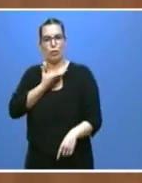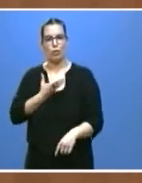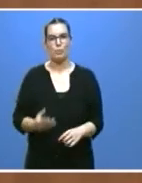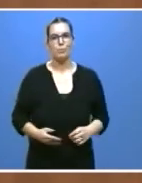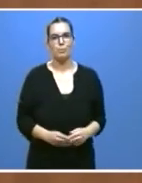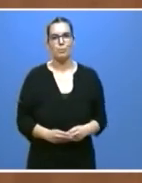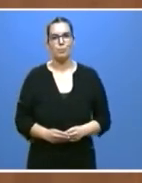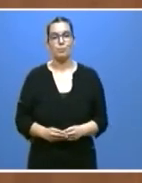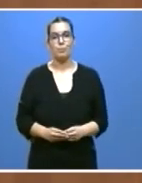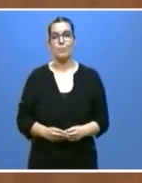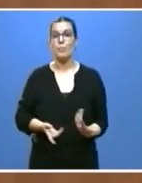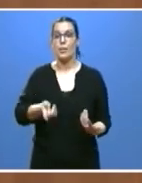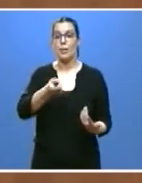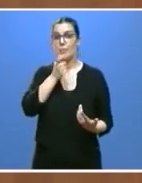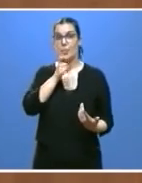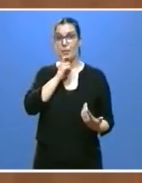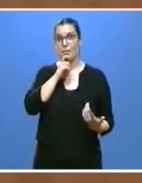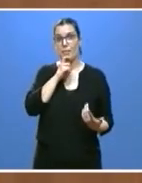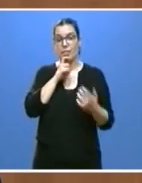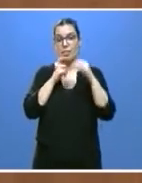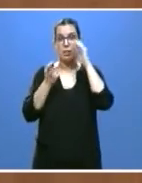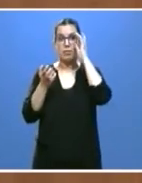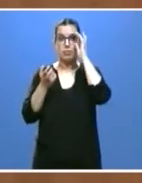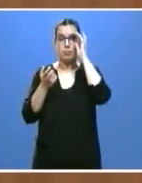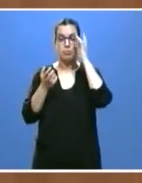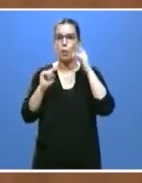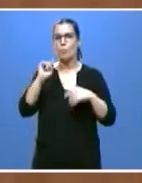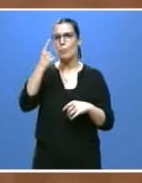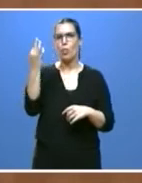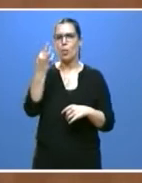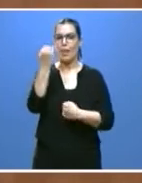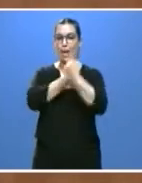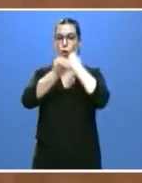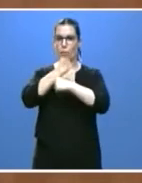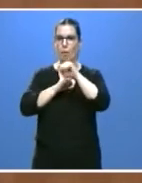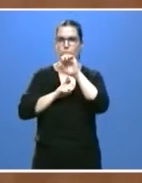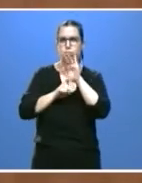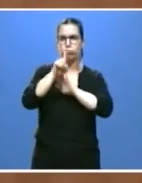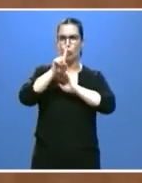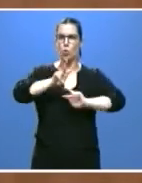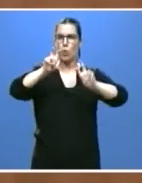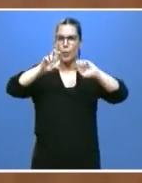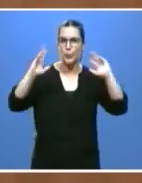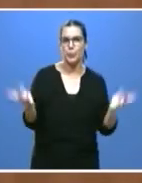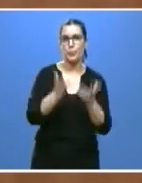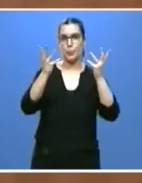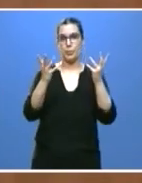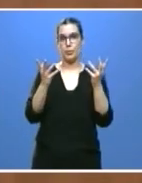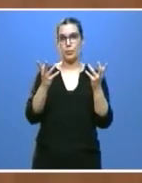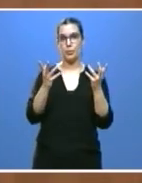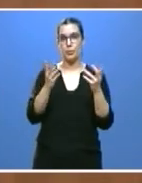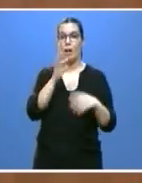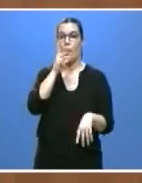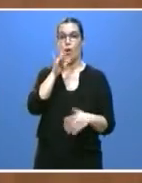Un camino que debe comenzar por el impulso de una nueva economía que responda a los desafíos que nos exige la cuarta